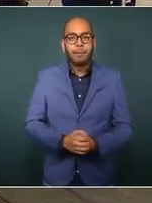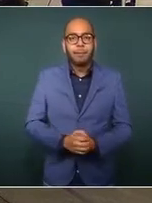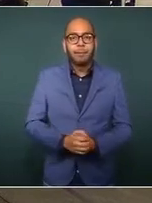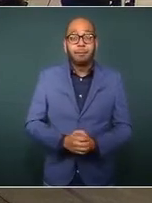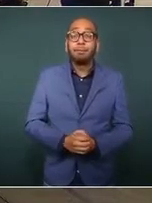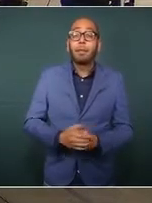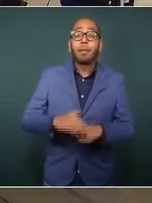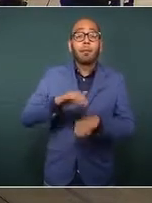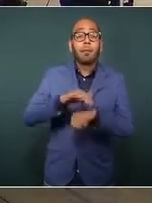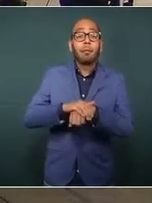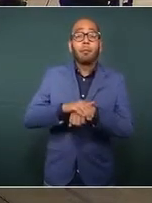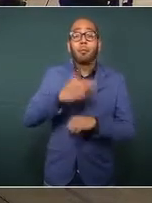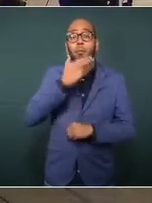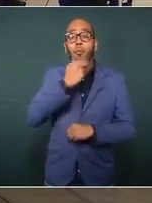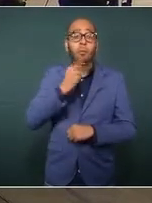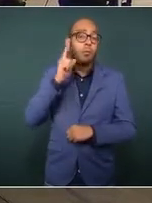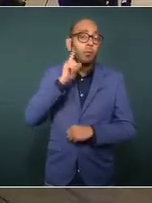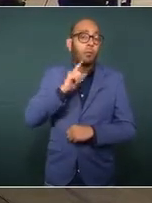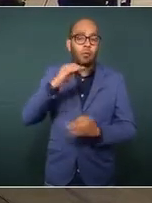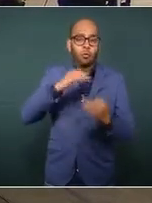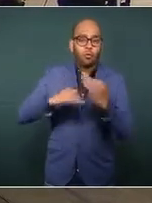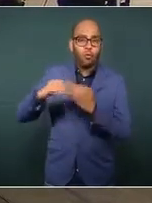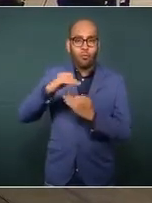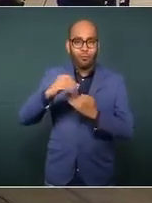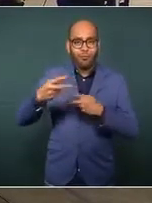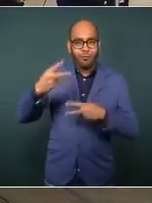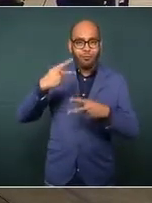amigas, amigos de los medios.